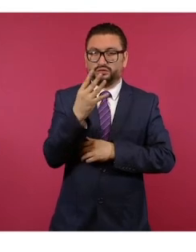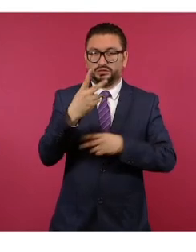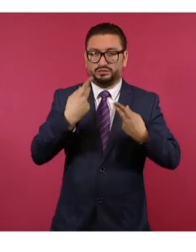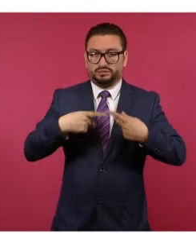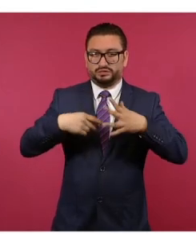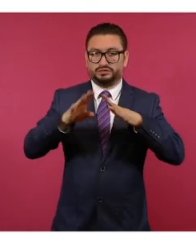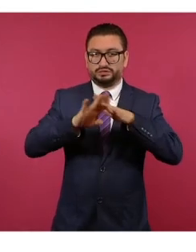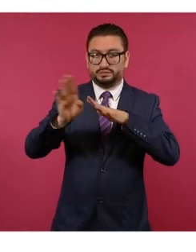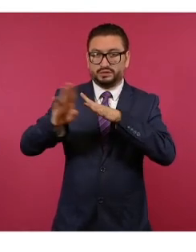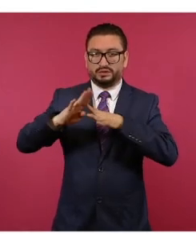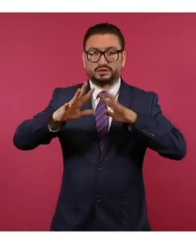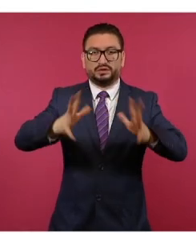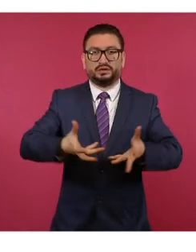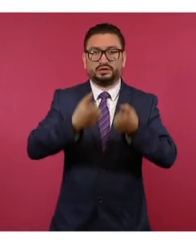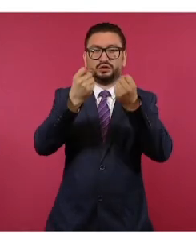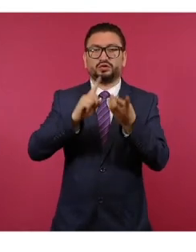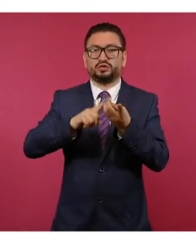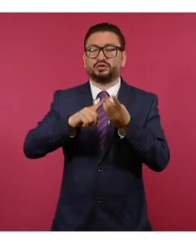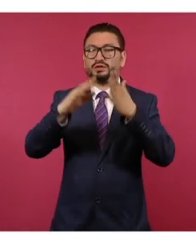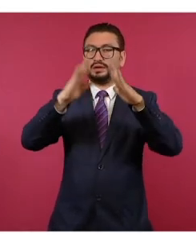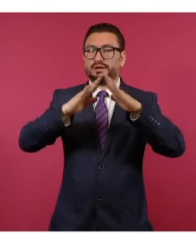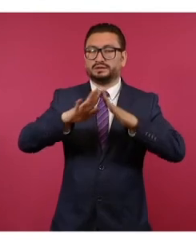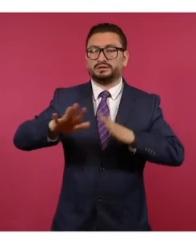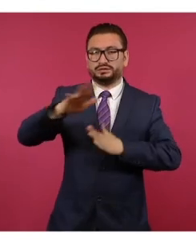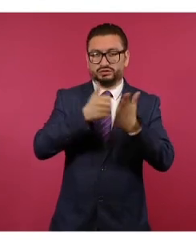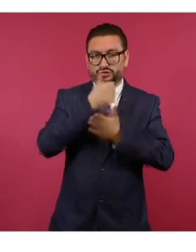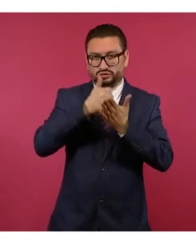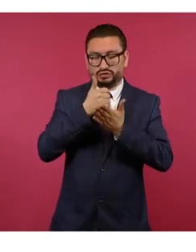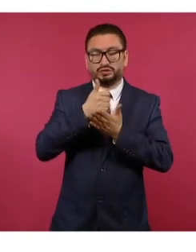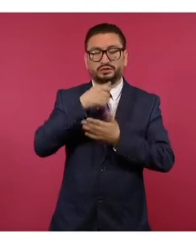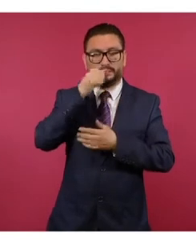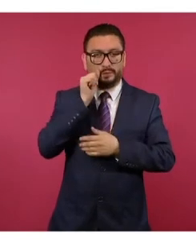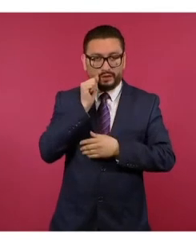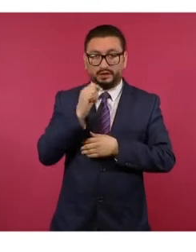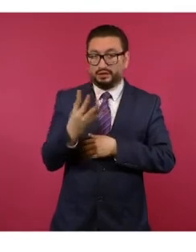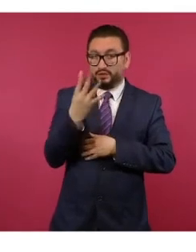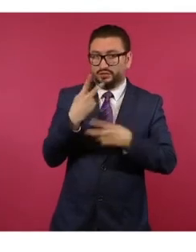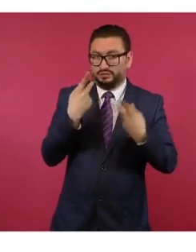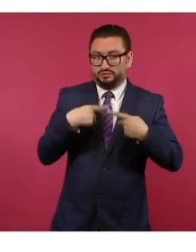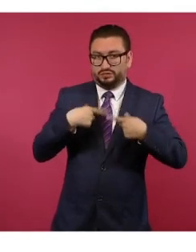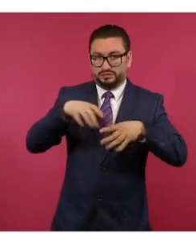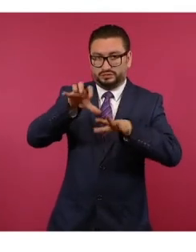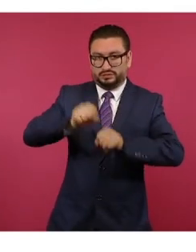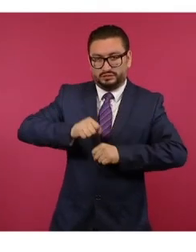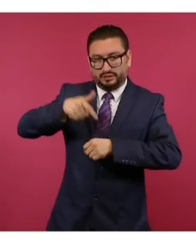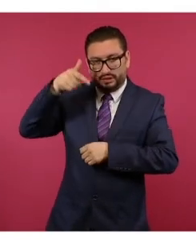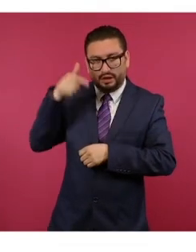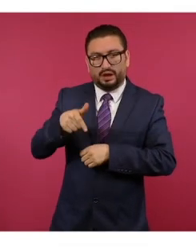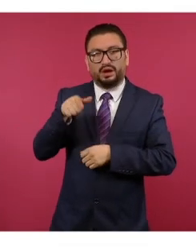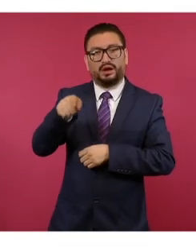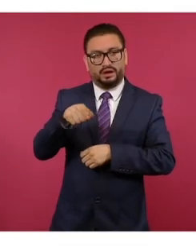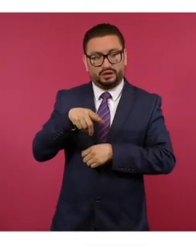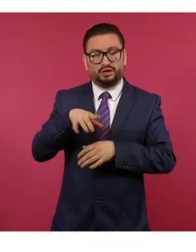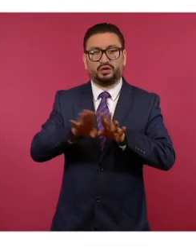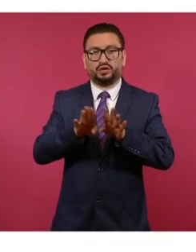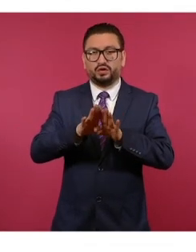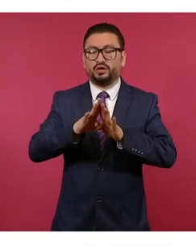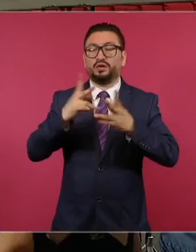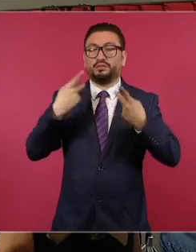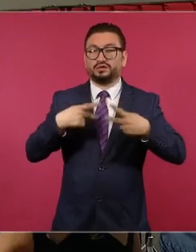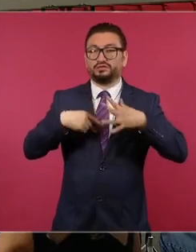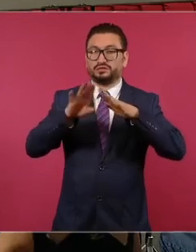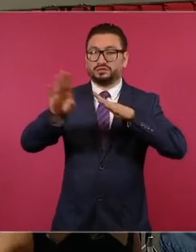fueron rescatados en un domicilio en Ciudad Juárez y cuatro personas detenidas en flagrancia por el delito de albergue de